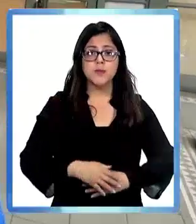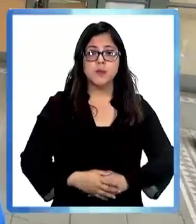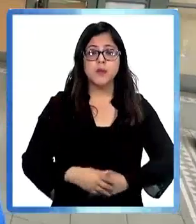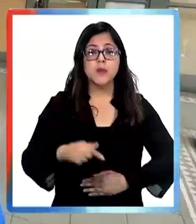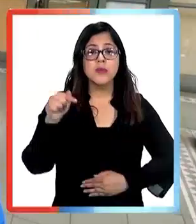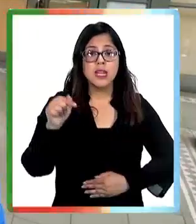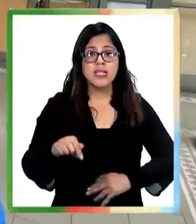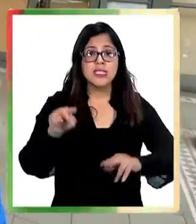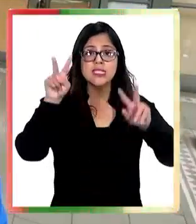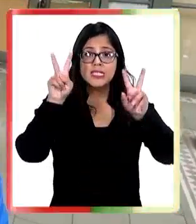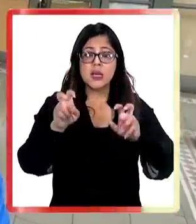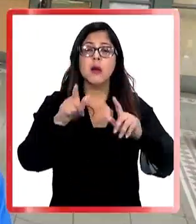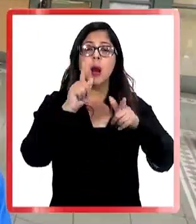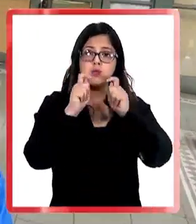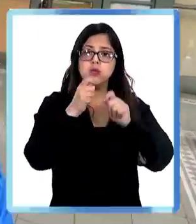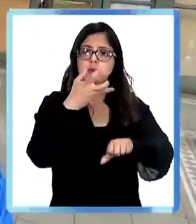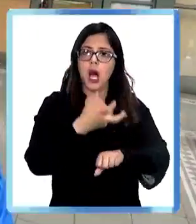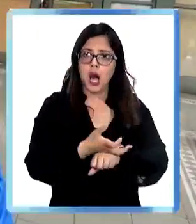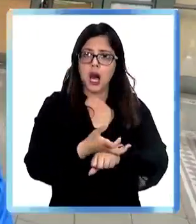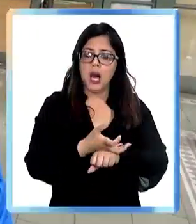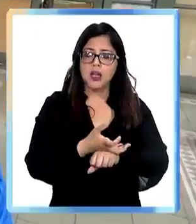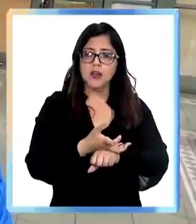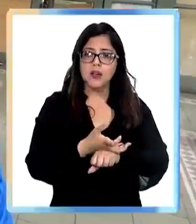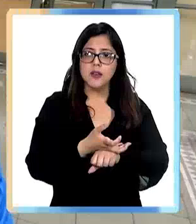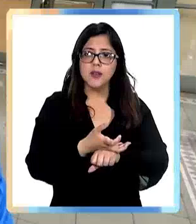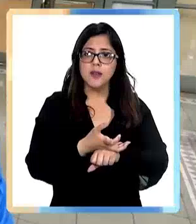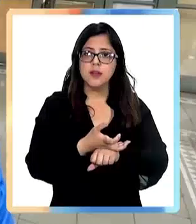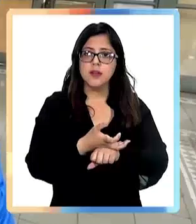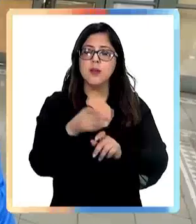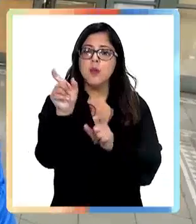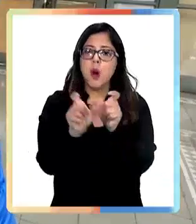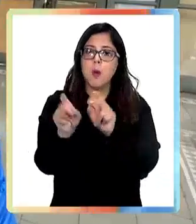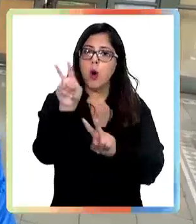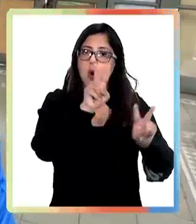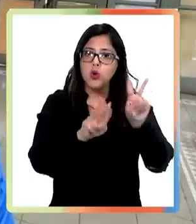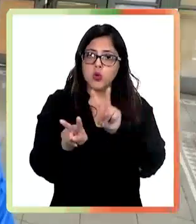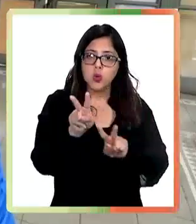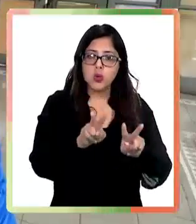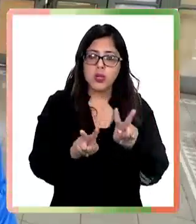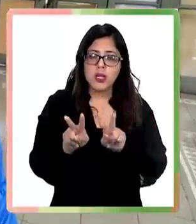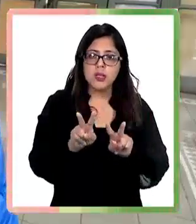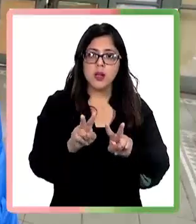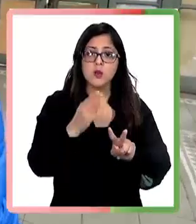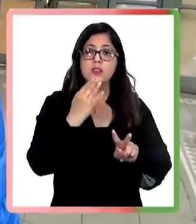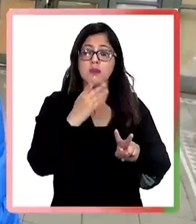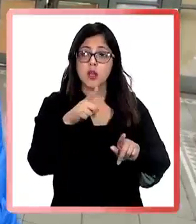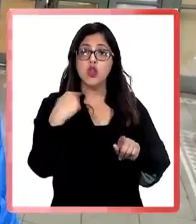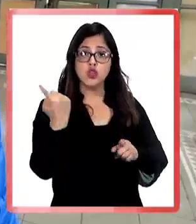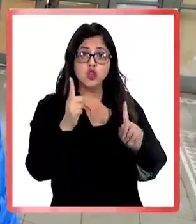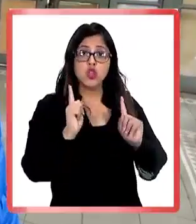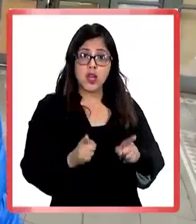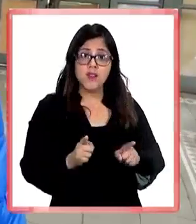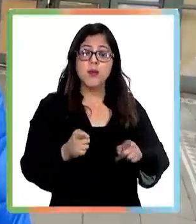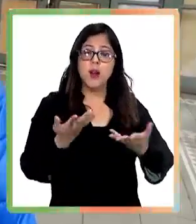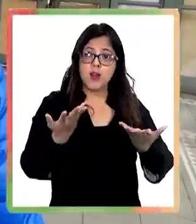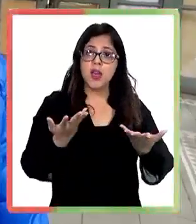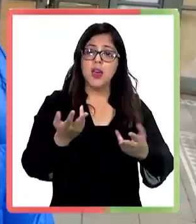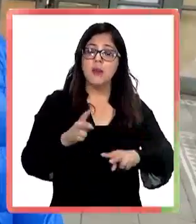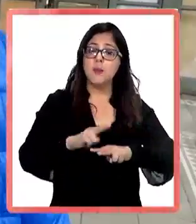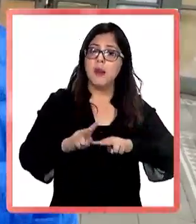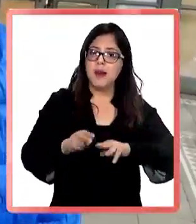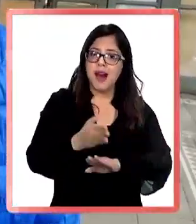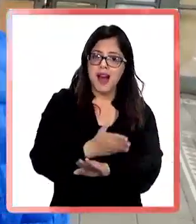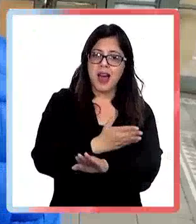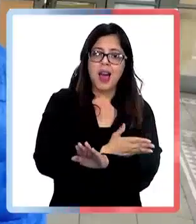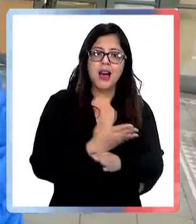poquito preparados para poder resolver en forma inmediata los temas de contingencia como la